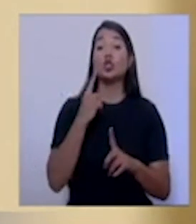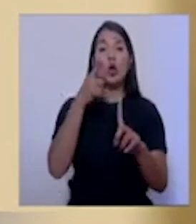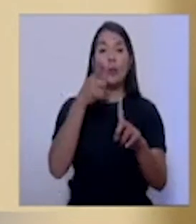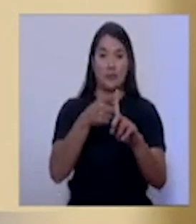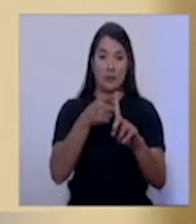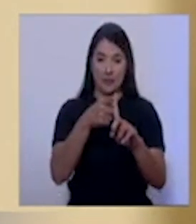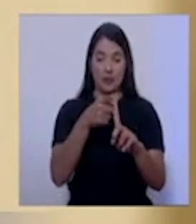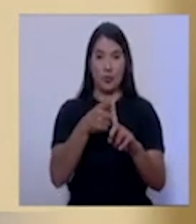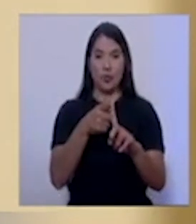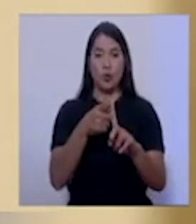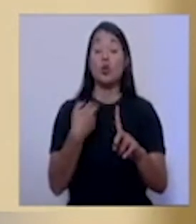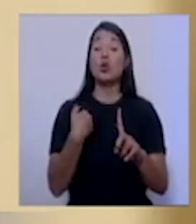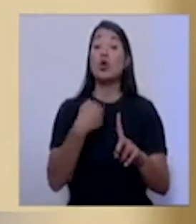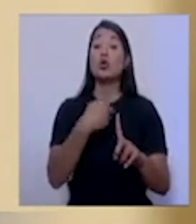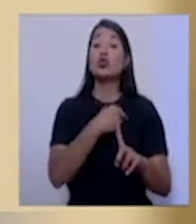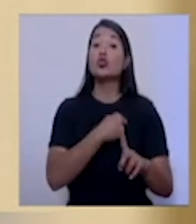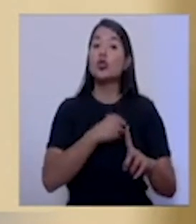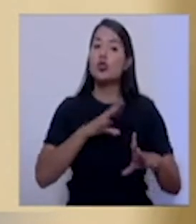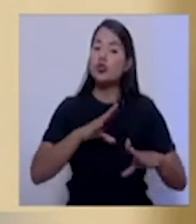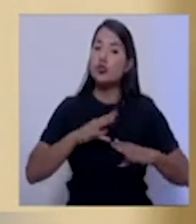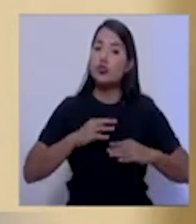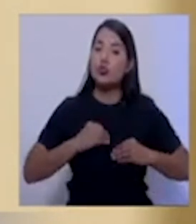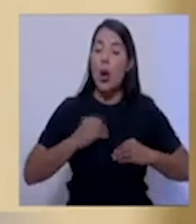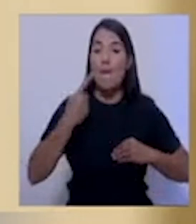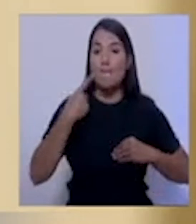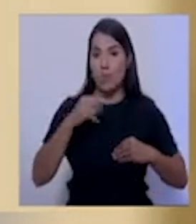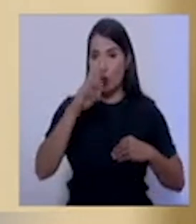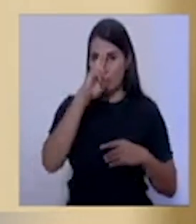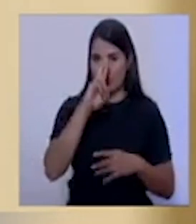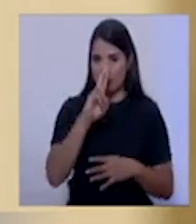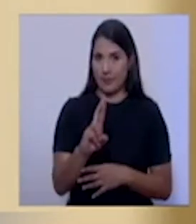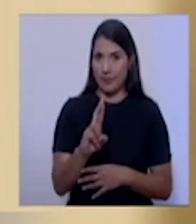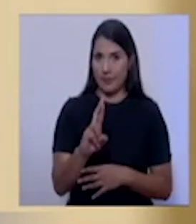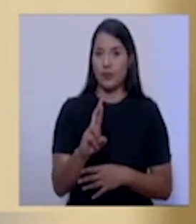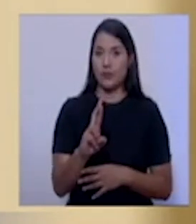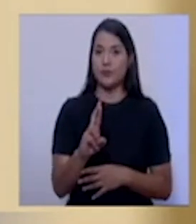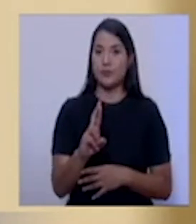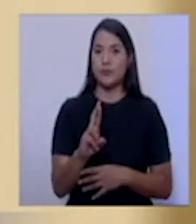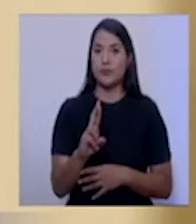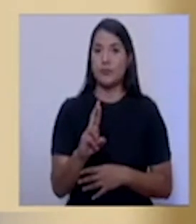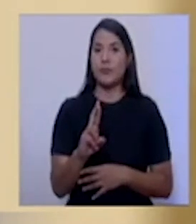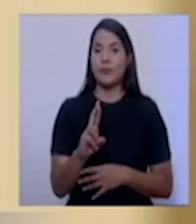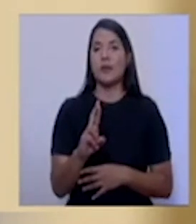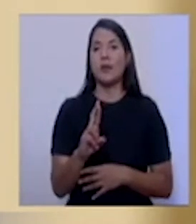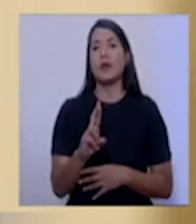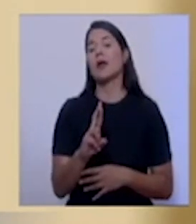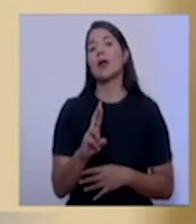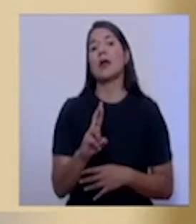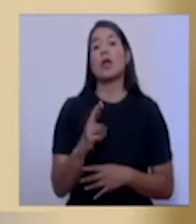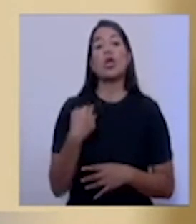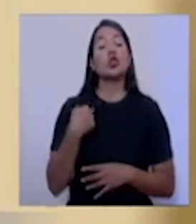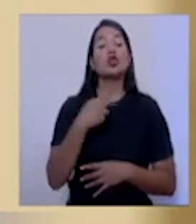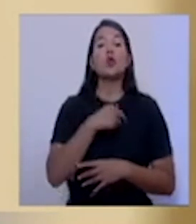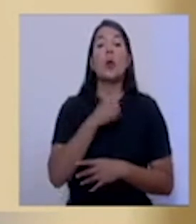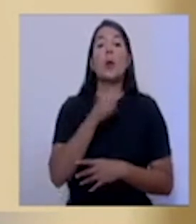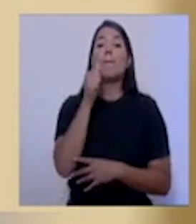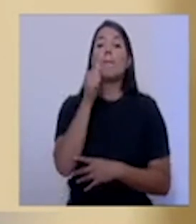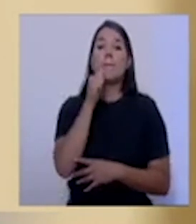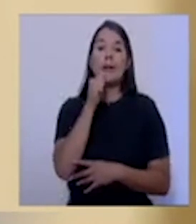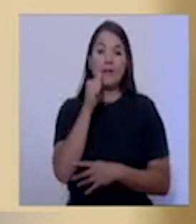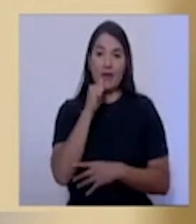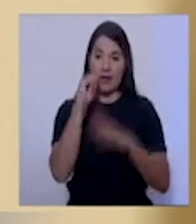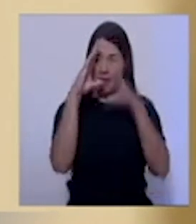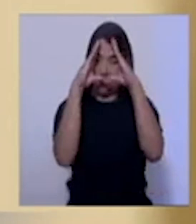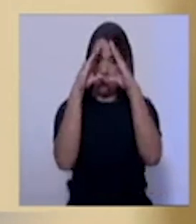Particularmente lo hemos adoptado por un tema de respeto y es la privacidad y la discreción que debemos mantener